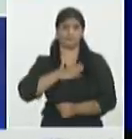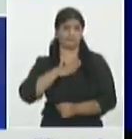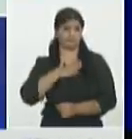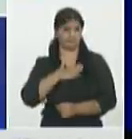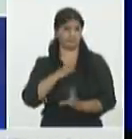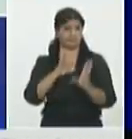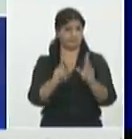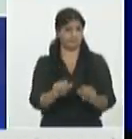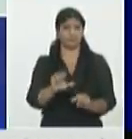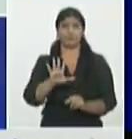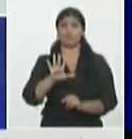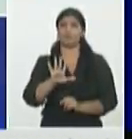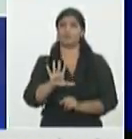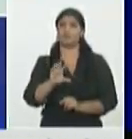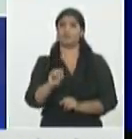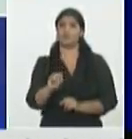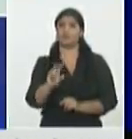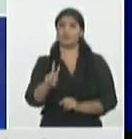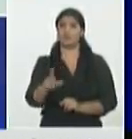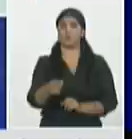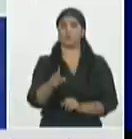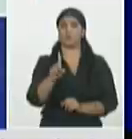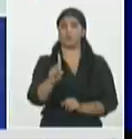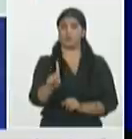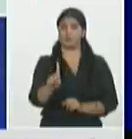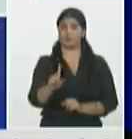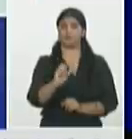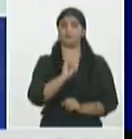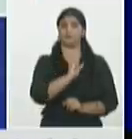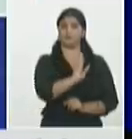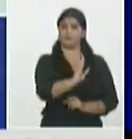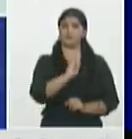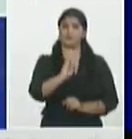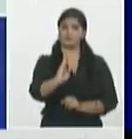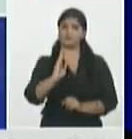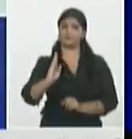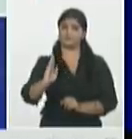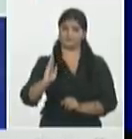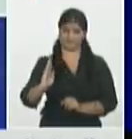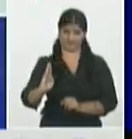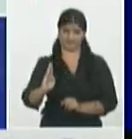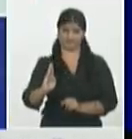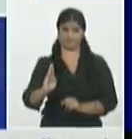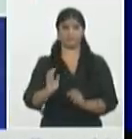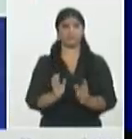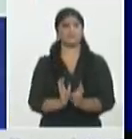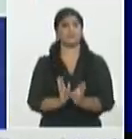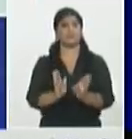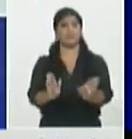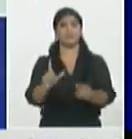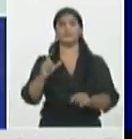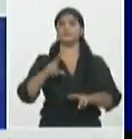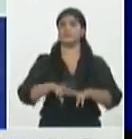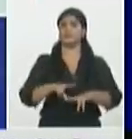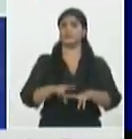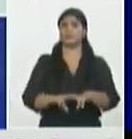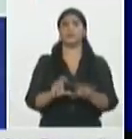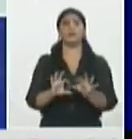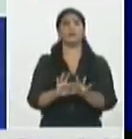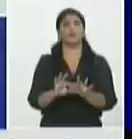502.1 y después ya San Miguel del Padrón Centro Habana Guanabacoa